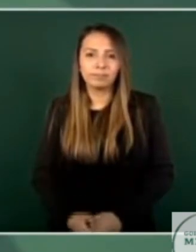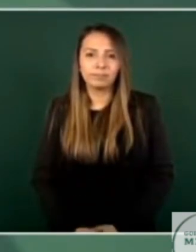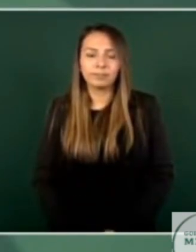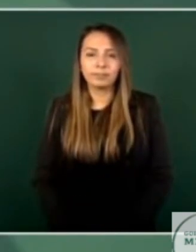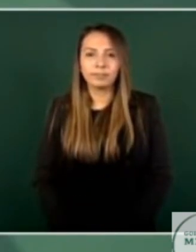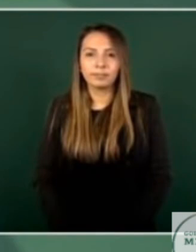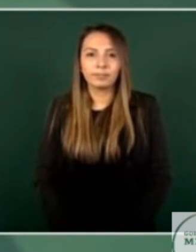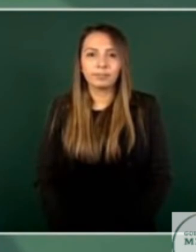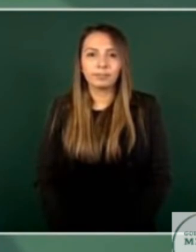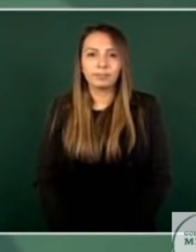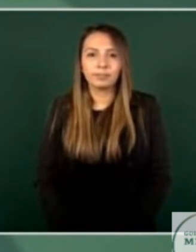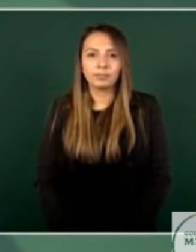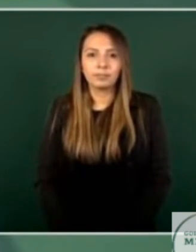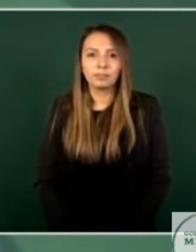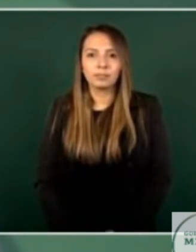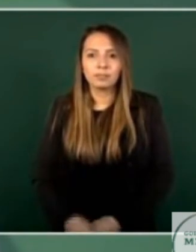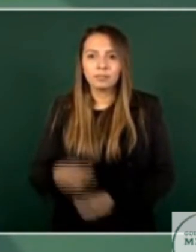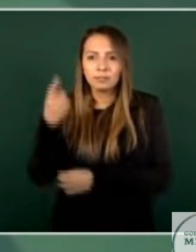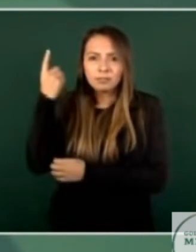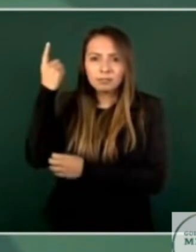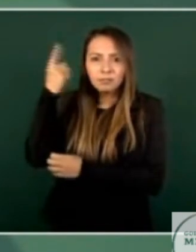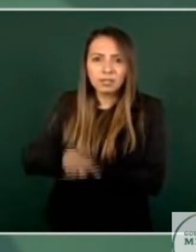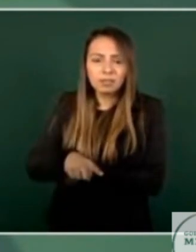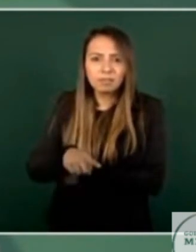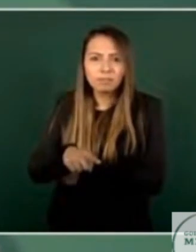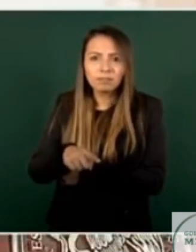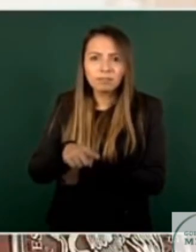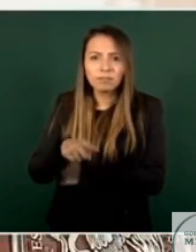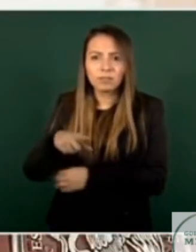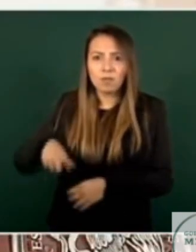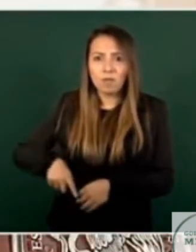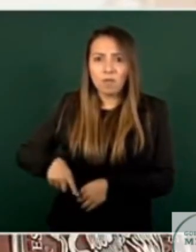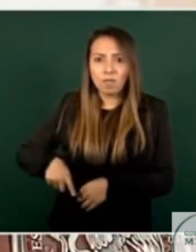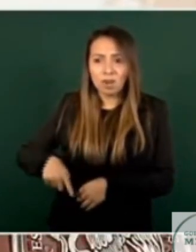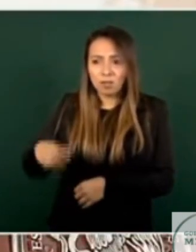no se ordena desde el poder